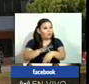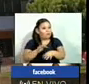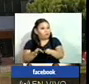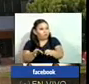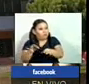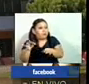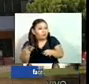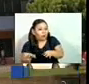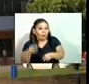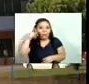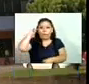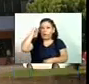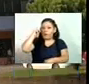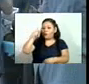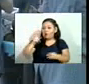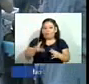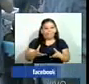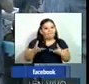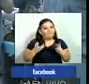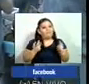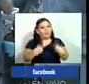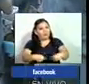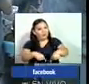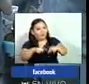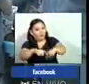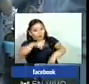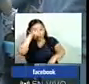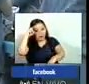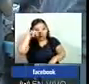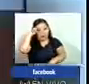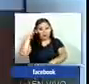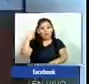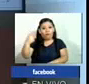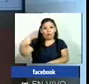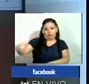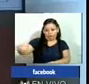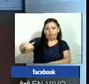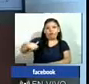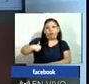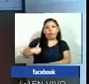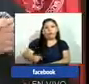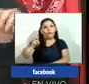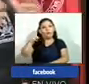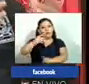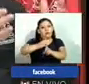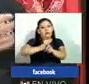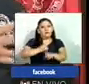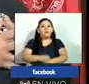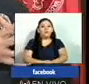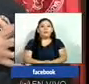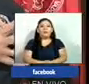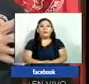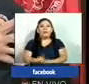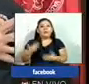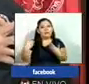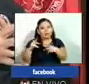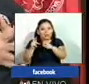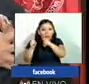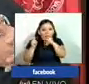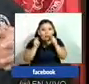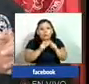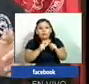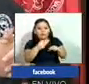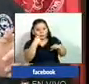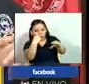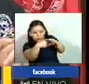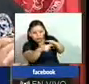quienes no están dispuestos a continuar en las aulas de clase porque aún no han recibido el pago del semestre anterior hemos hecho las gestiones tres notas le he